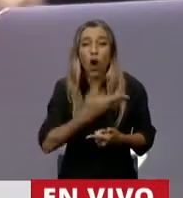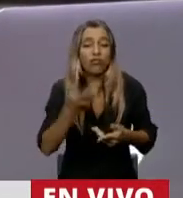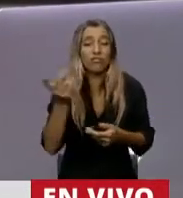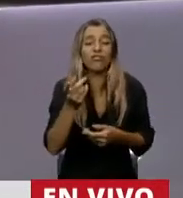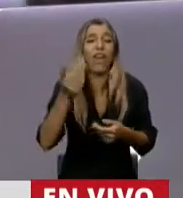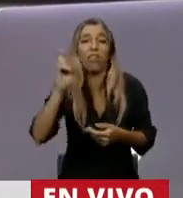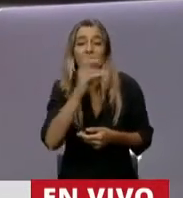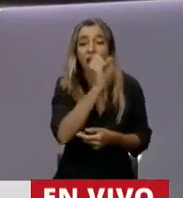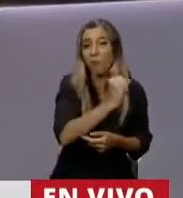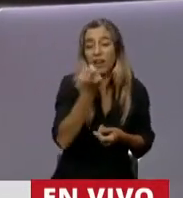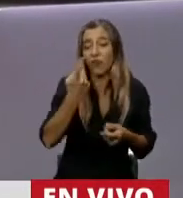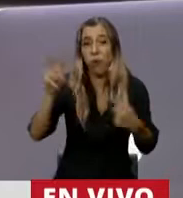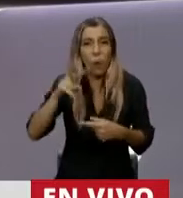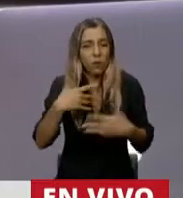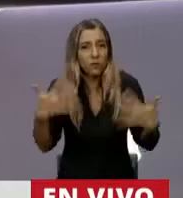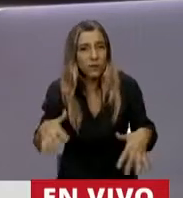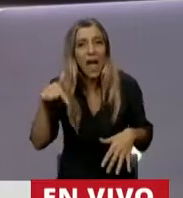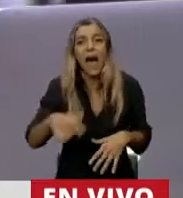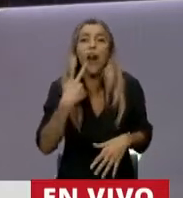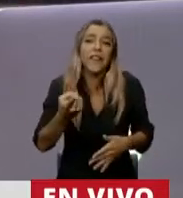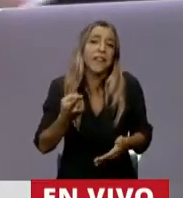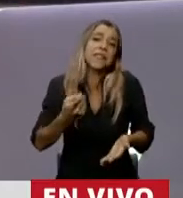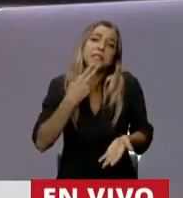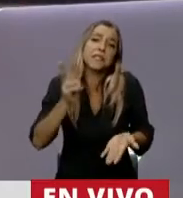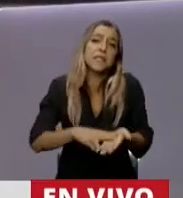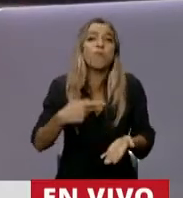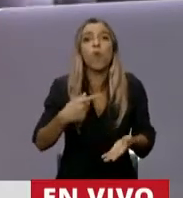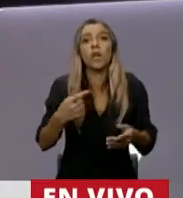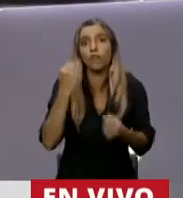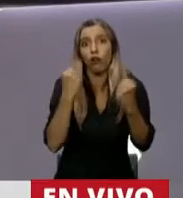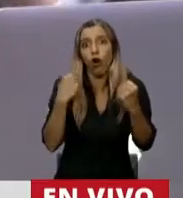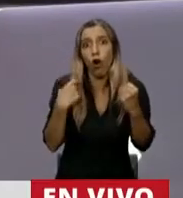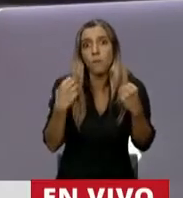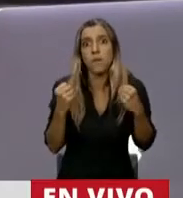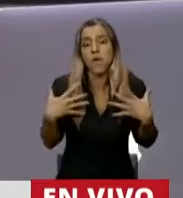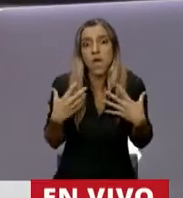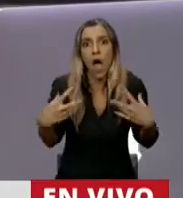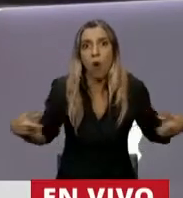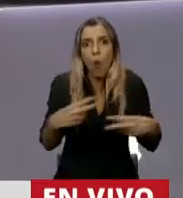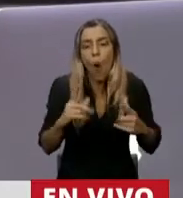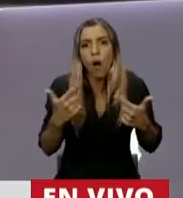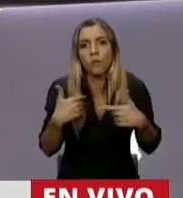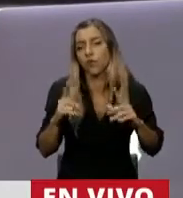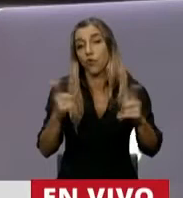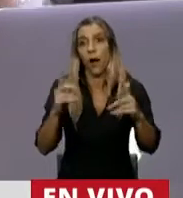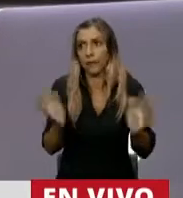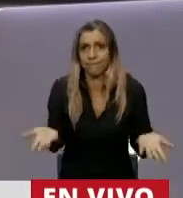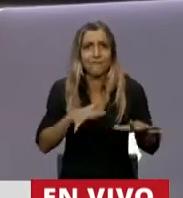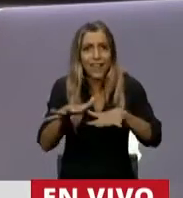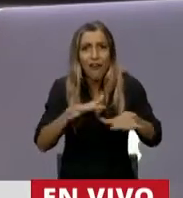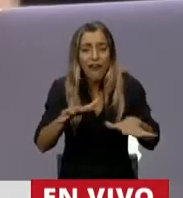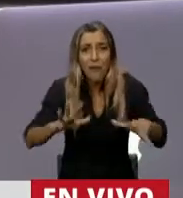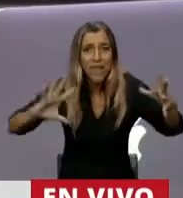Ahora van a decir que crear impuestos no genera recesión. Otro experimento. Nosotros conejillos de India, de un gobierno que va a